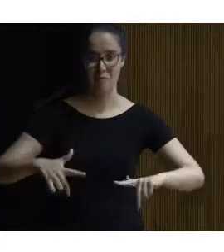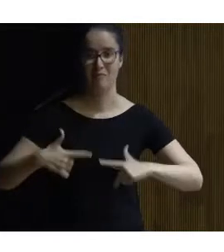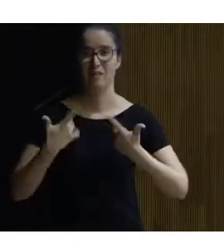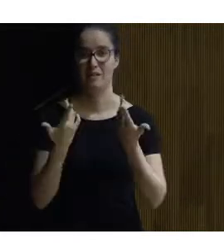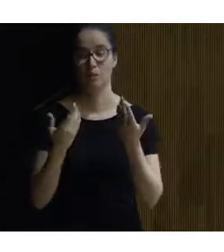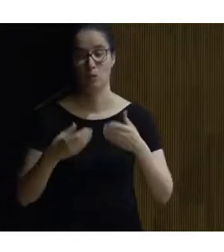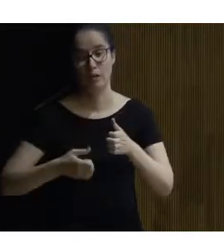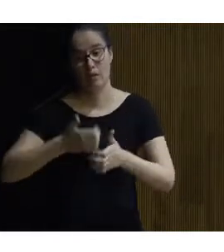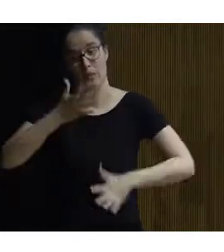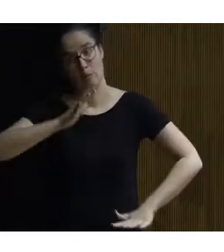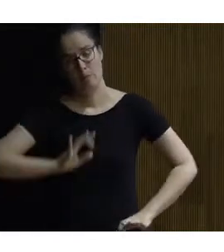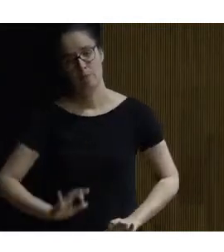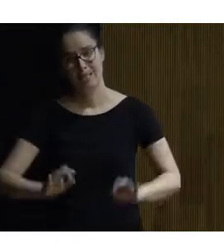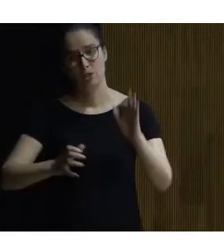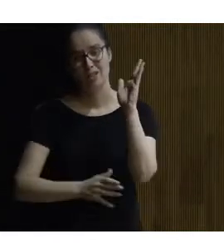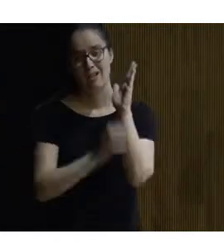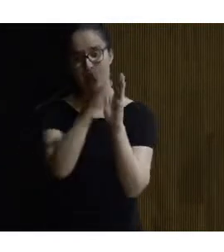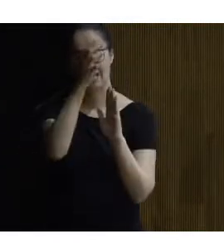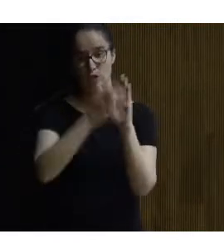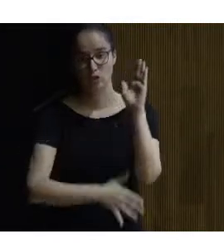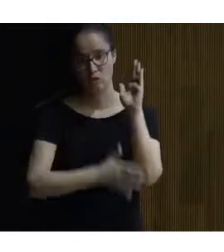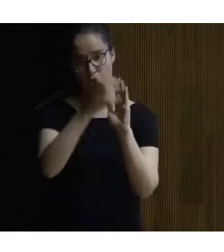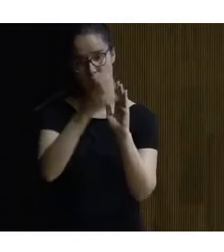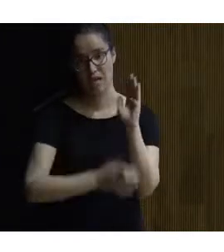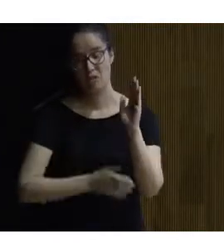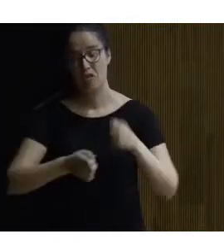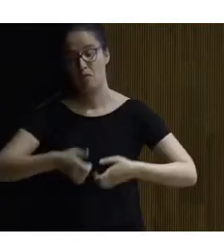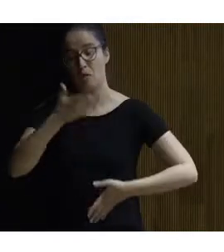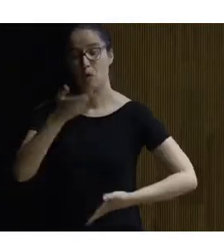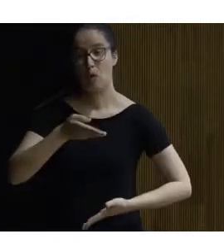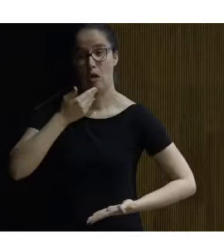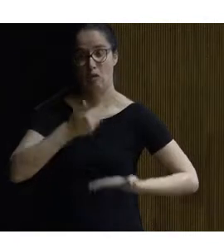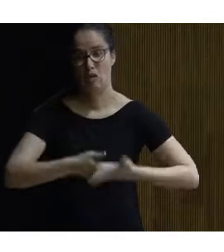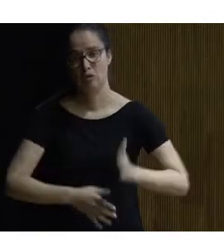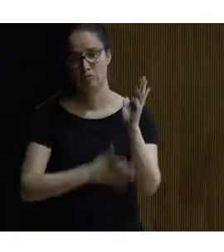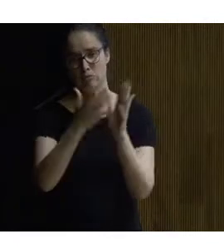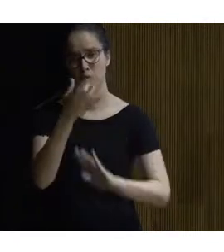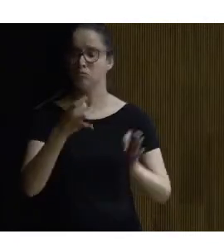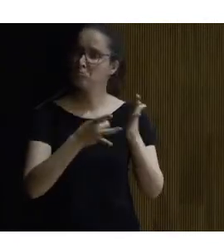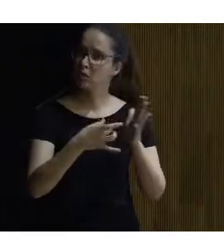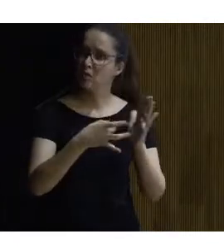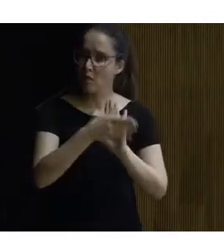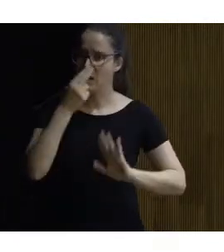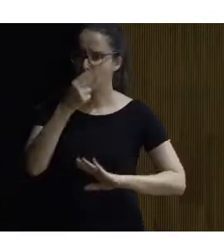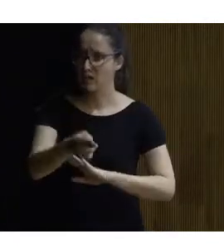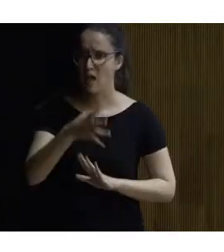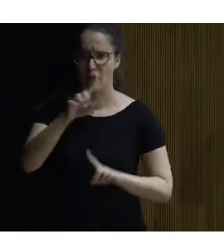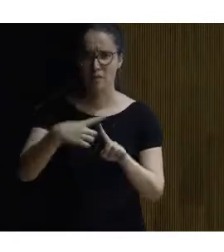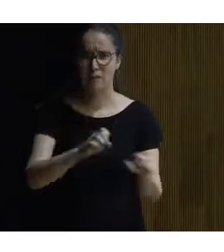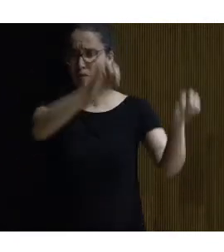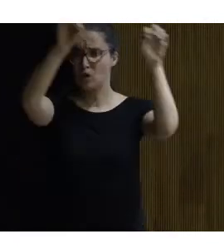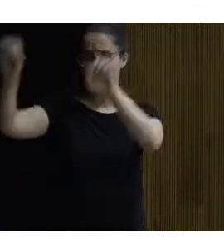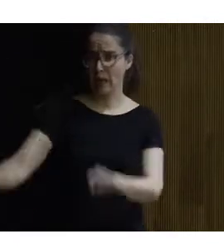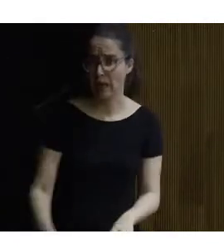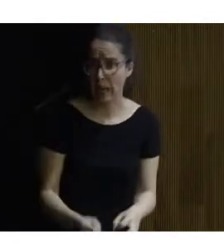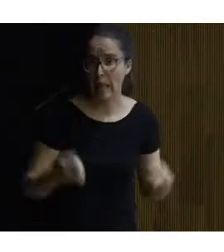anodino pues esos ascensores lo han dotado también de una calidad objeto de visita y algo además a proteger ¿no? con lo